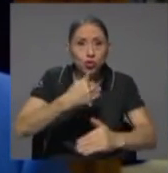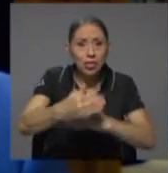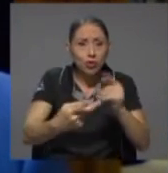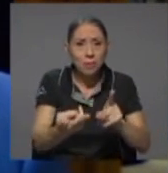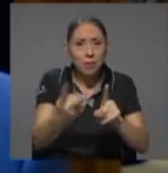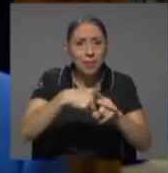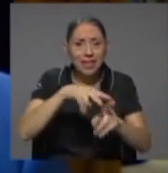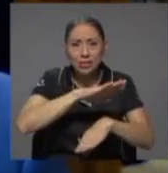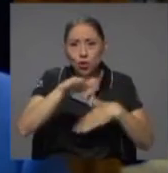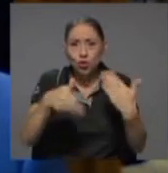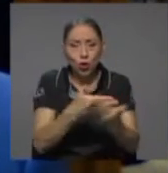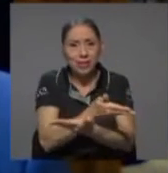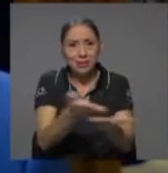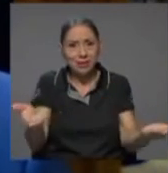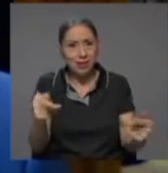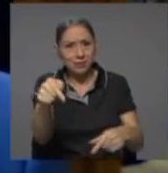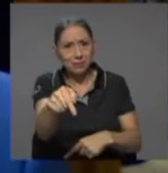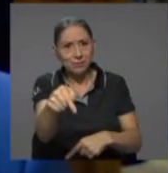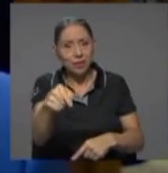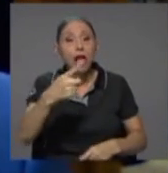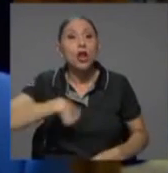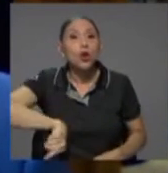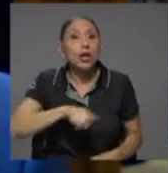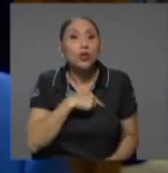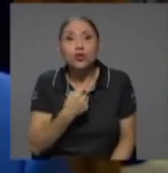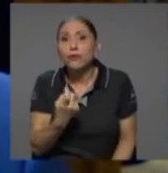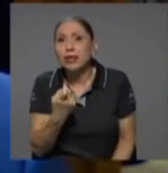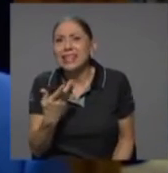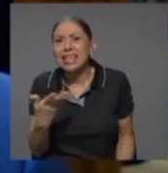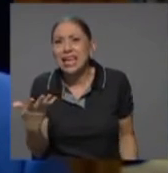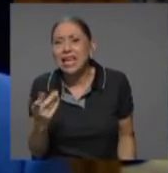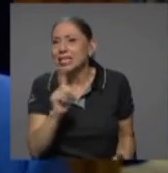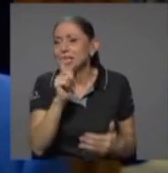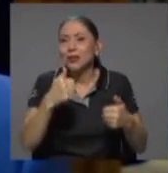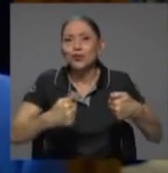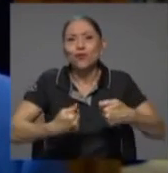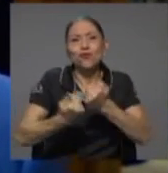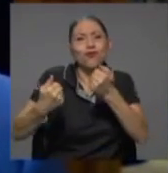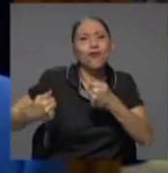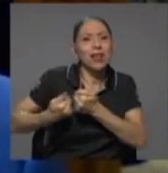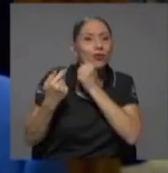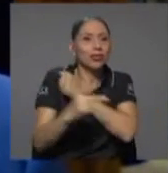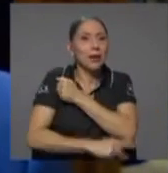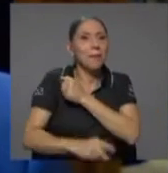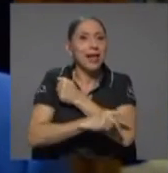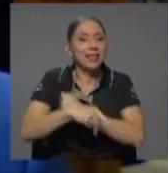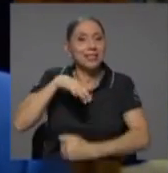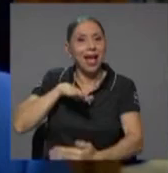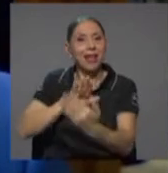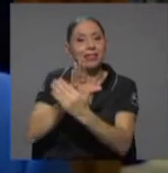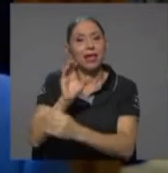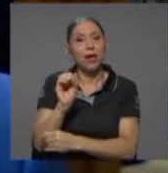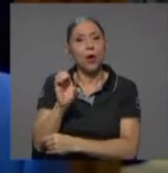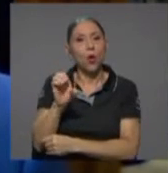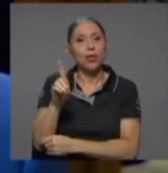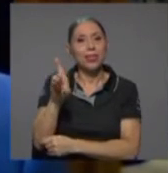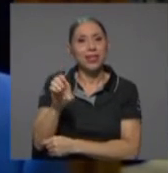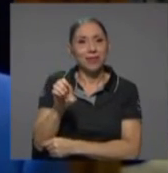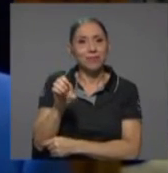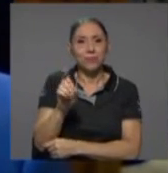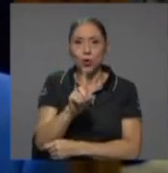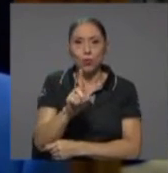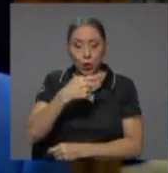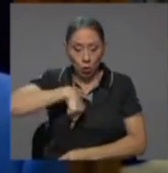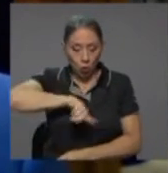todas ellas, don Juan Rafael. Lo que nos queda ya no son retos del país ante la OCDE, sino los retos que nosotros